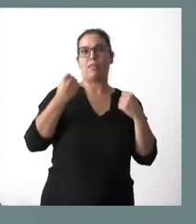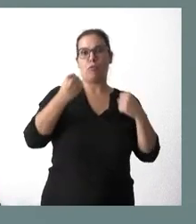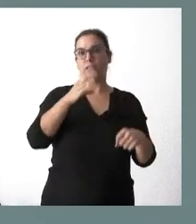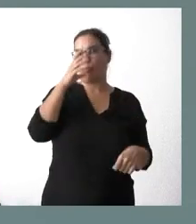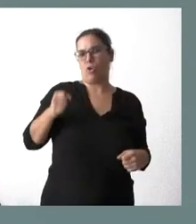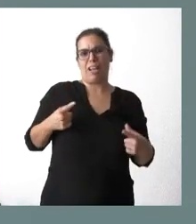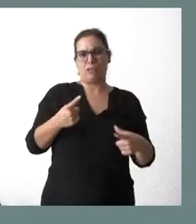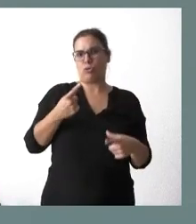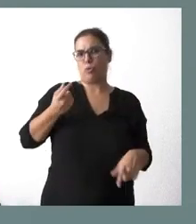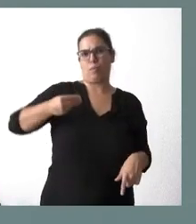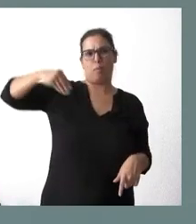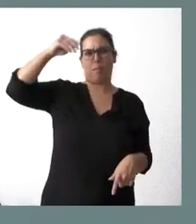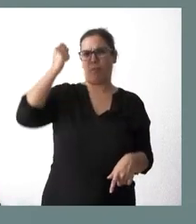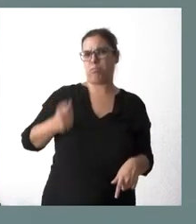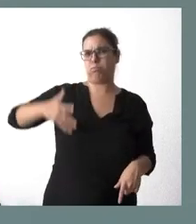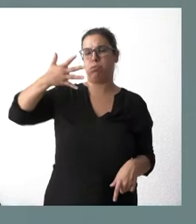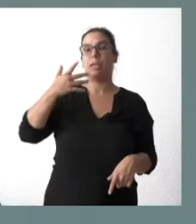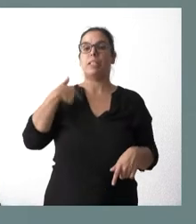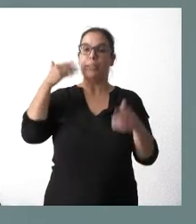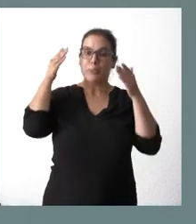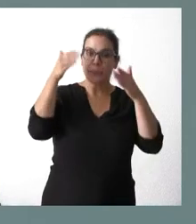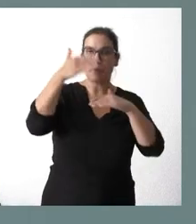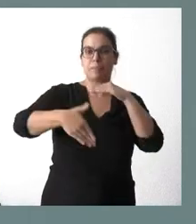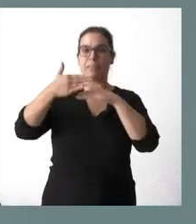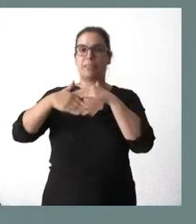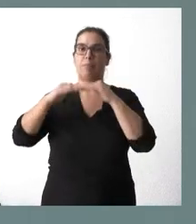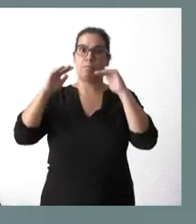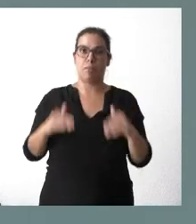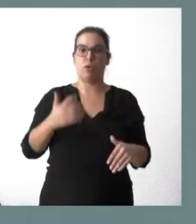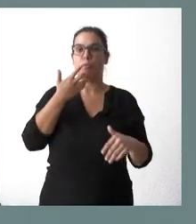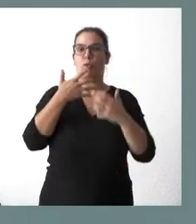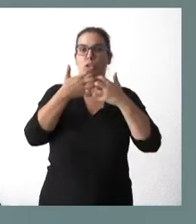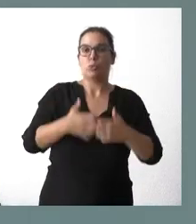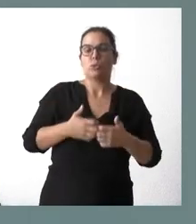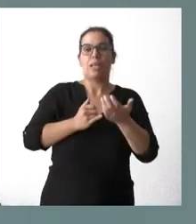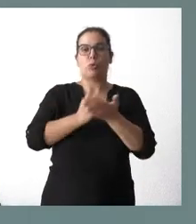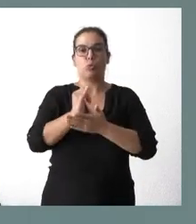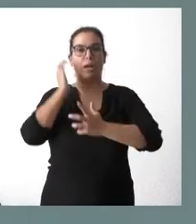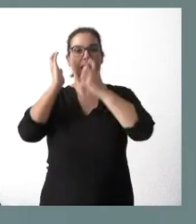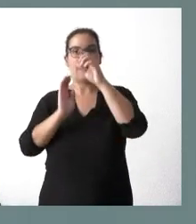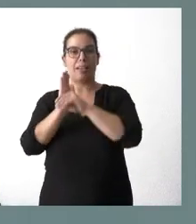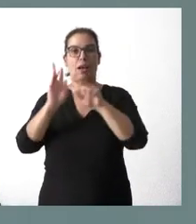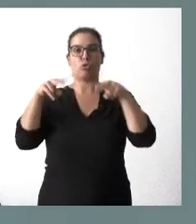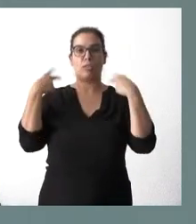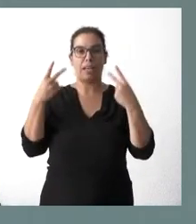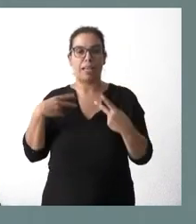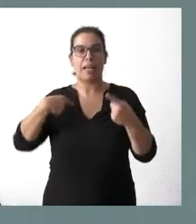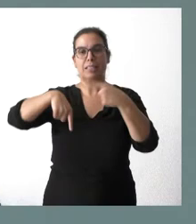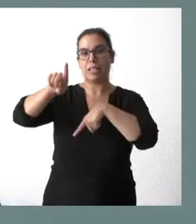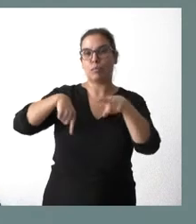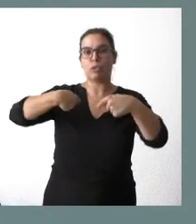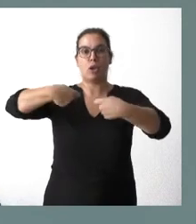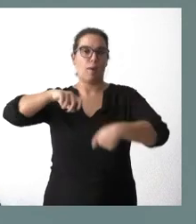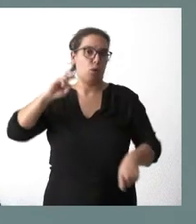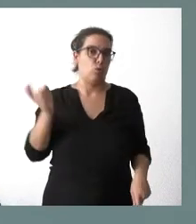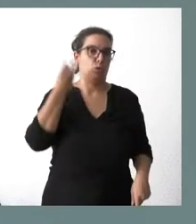energéticos y, por tanto, que no se incidan sobre ellos más restricciones, como pueden ser la industria, la agricultura, la ganadería, la hostelería, el transporte, el comercio y